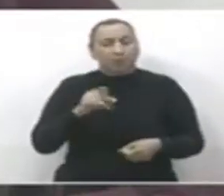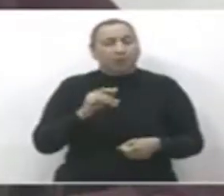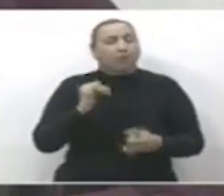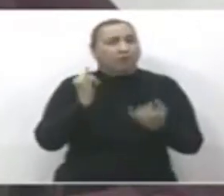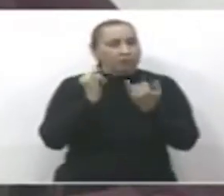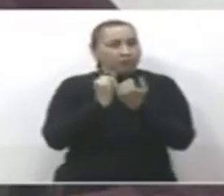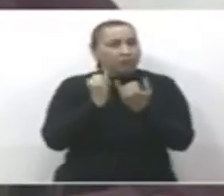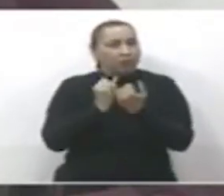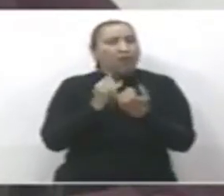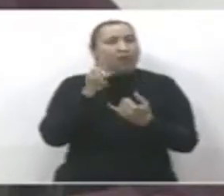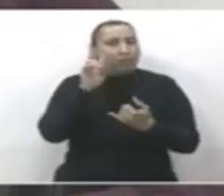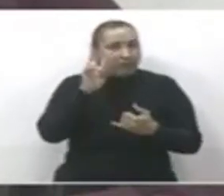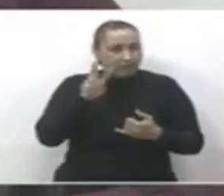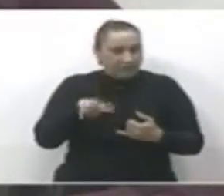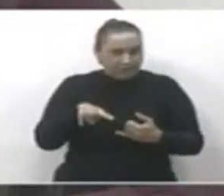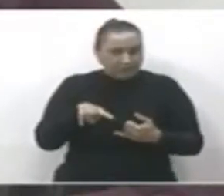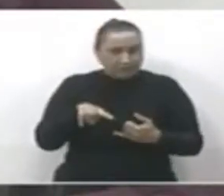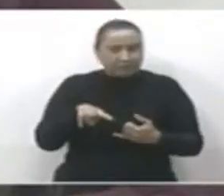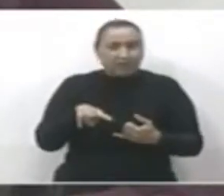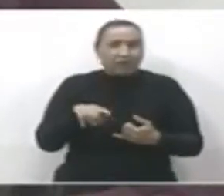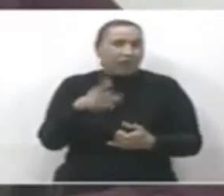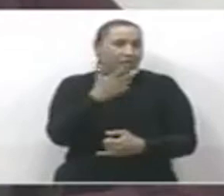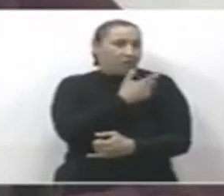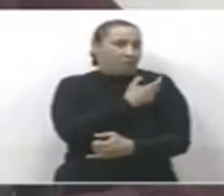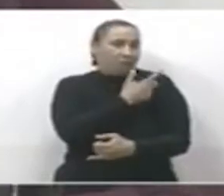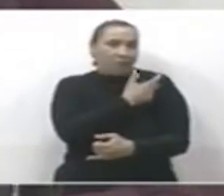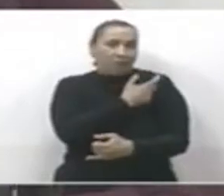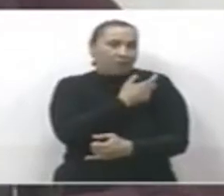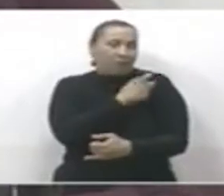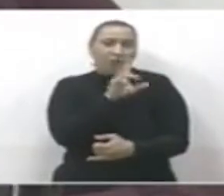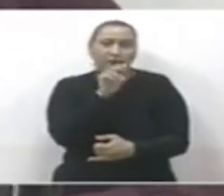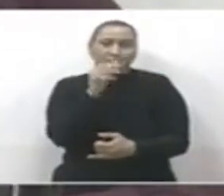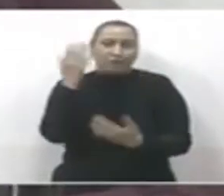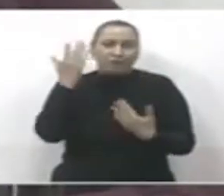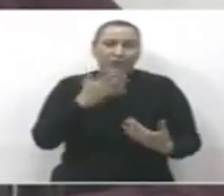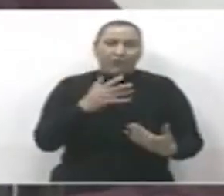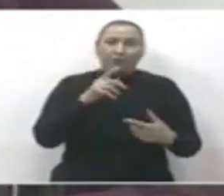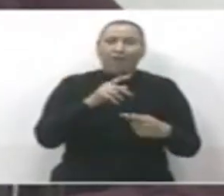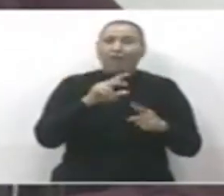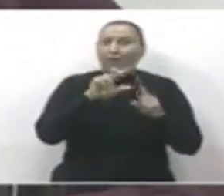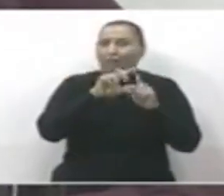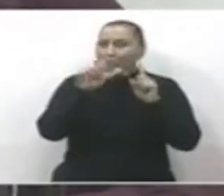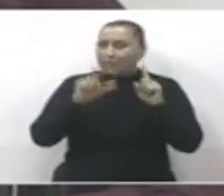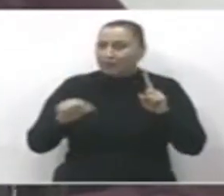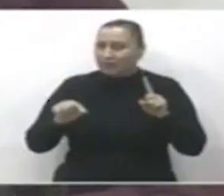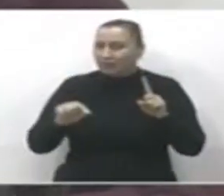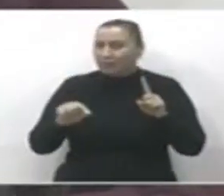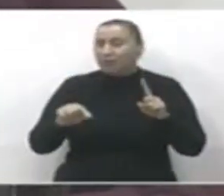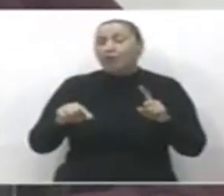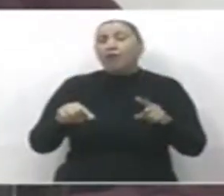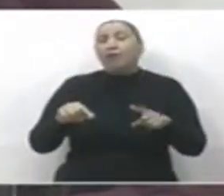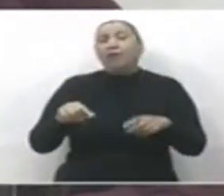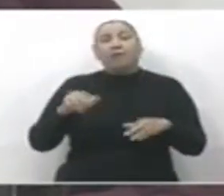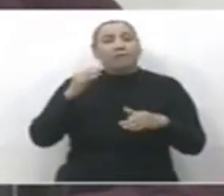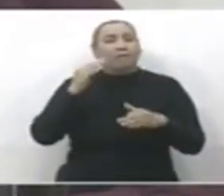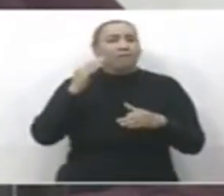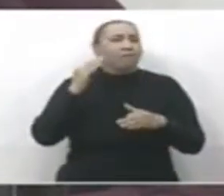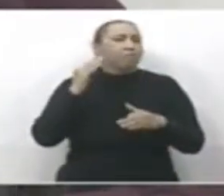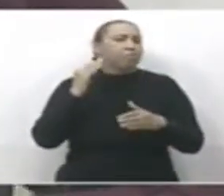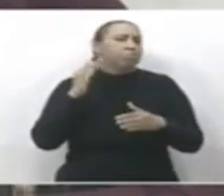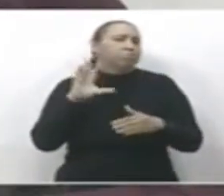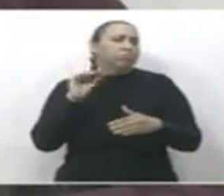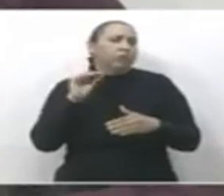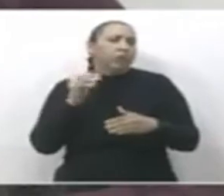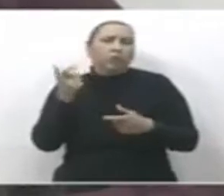debemos ser realistas. La vacuna no ha llegado aún a nuestro país y además no alcanzará para todas y todos